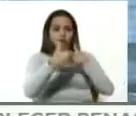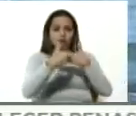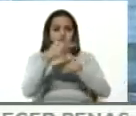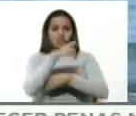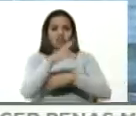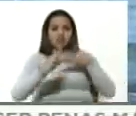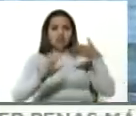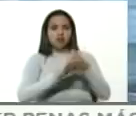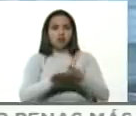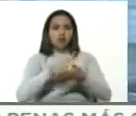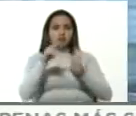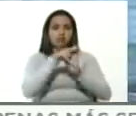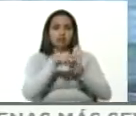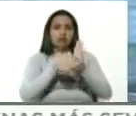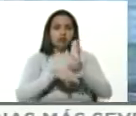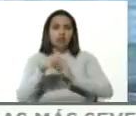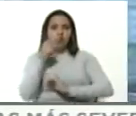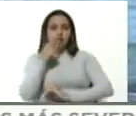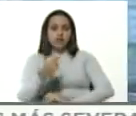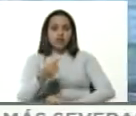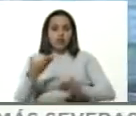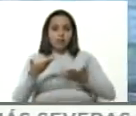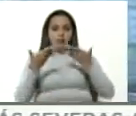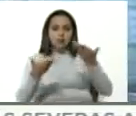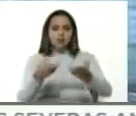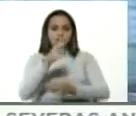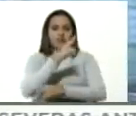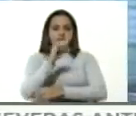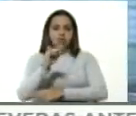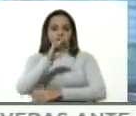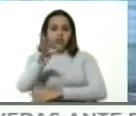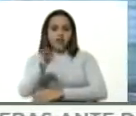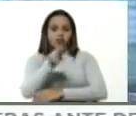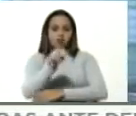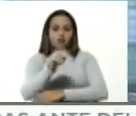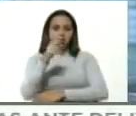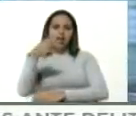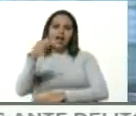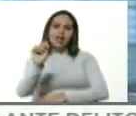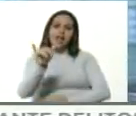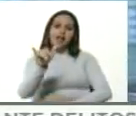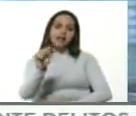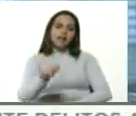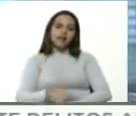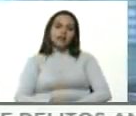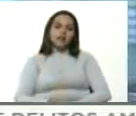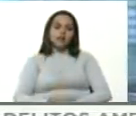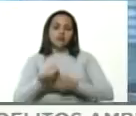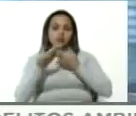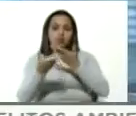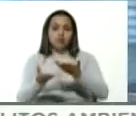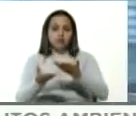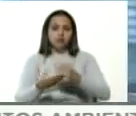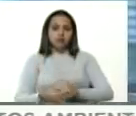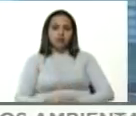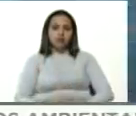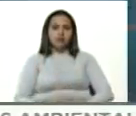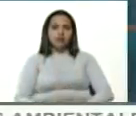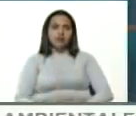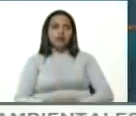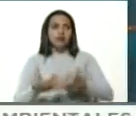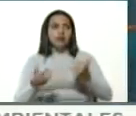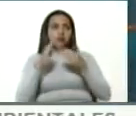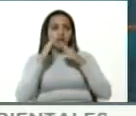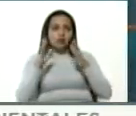coercitivas. ha dicho que presentó el 23 de junio ante la Haya directamente una declaración para actualizar la denuncia frente a Estados Unidos. Seguimos